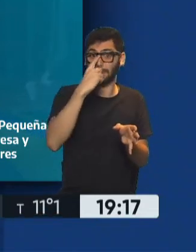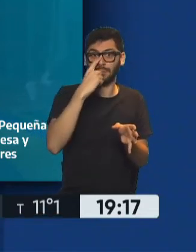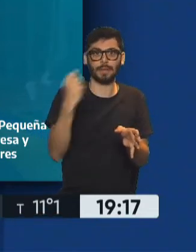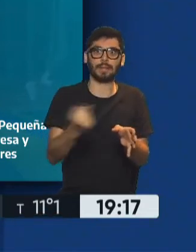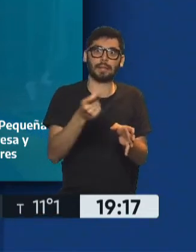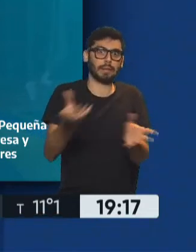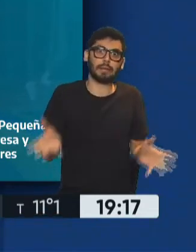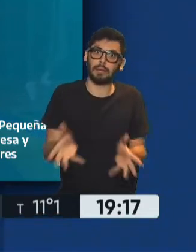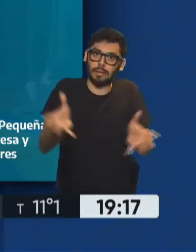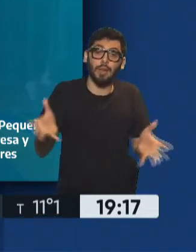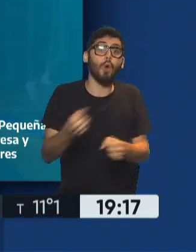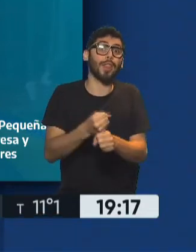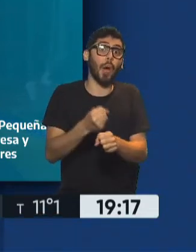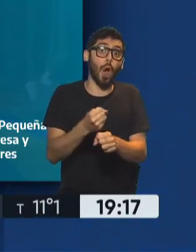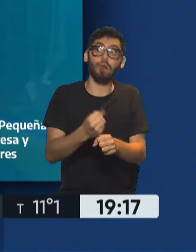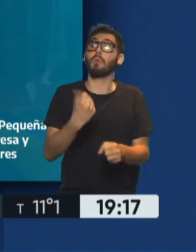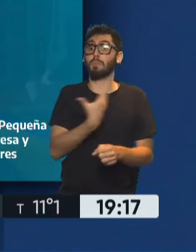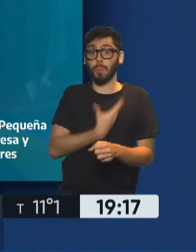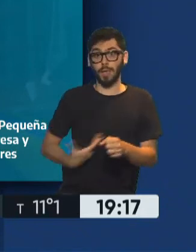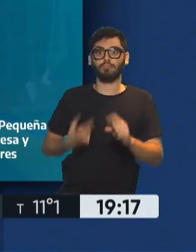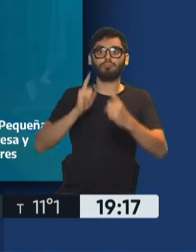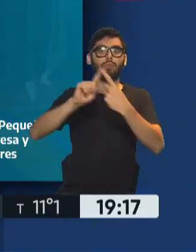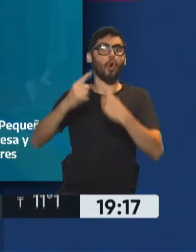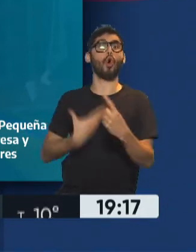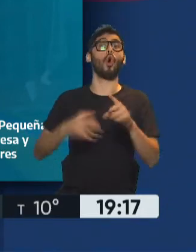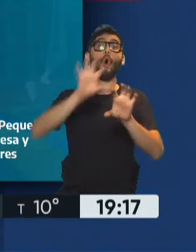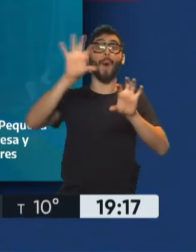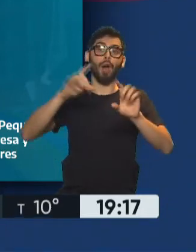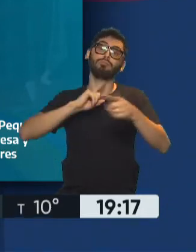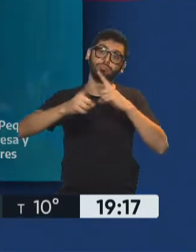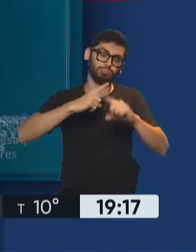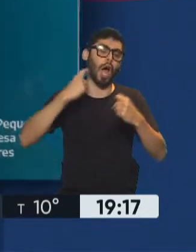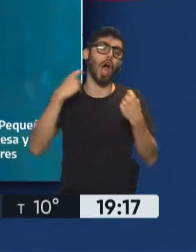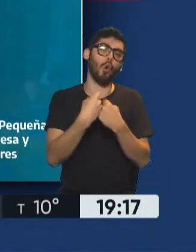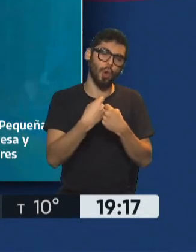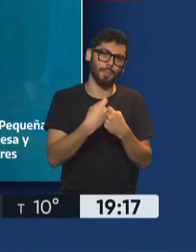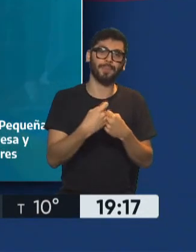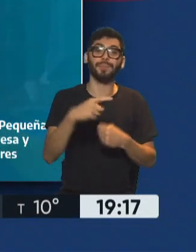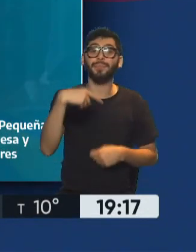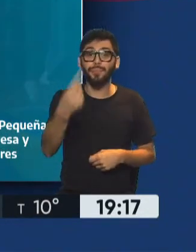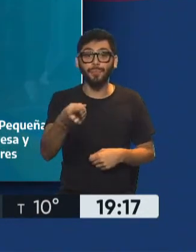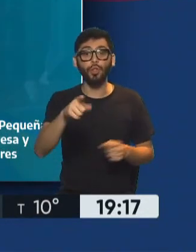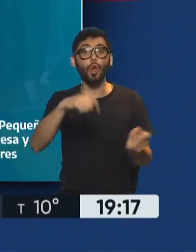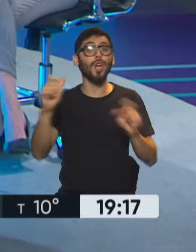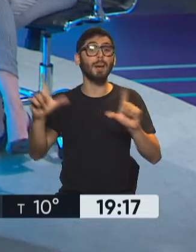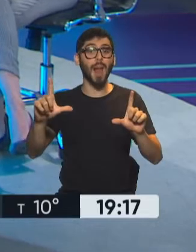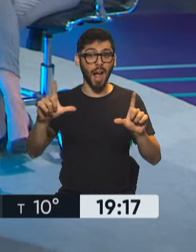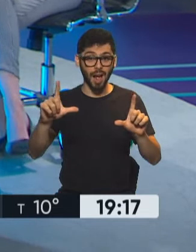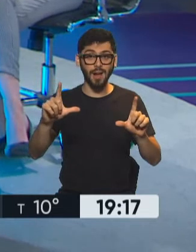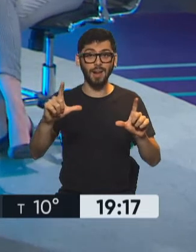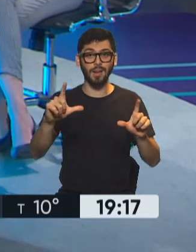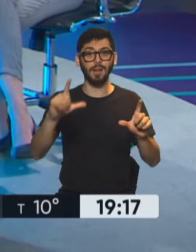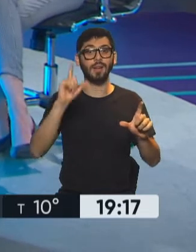empleo es muy importante y lo acordó el presidente con los 10 gobernadores. Y si seguimos repasando en otras placas, también